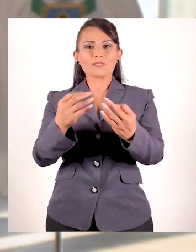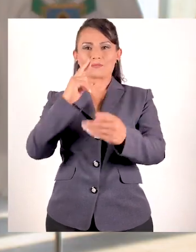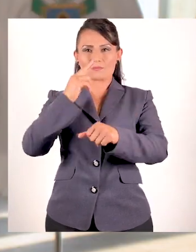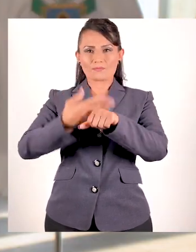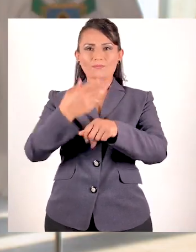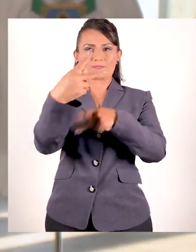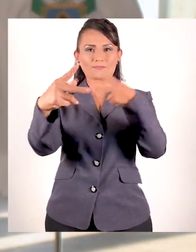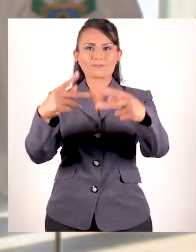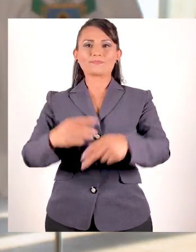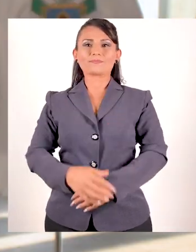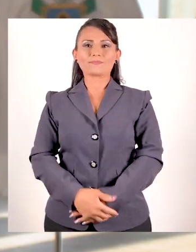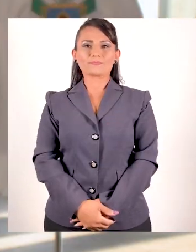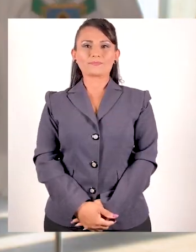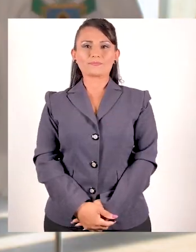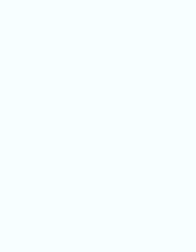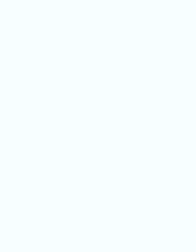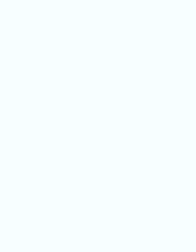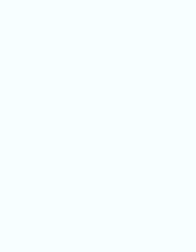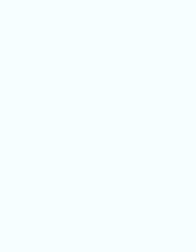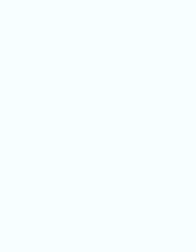Está en nuestras manos.